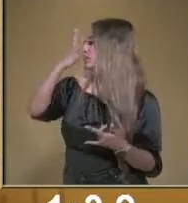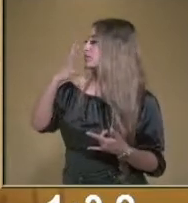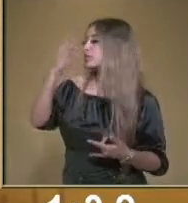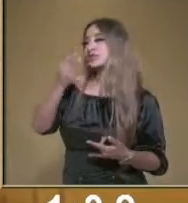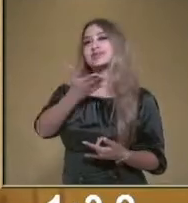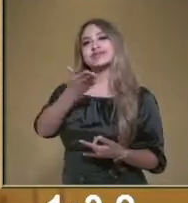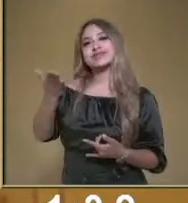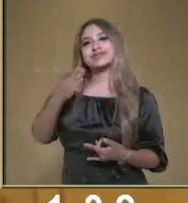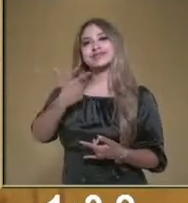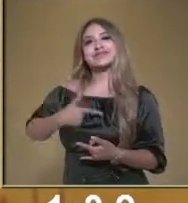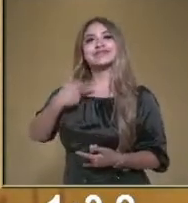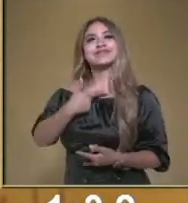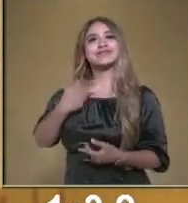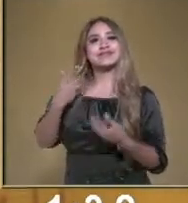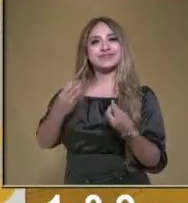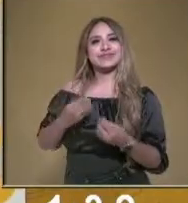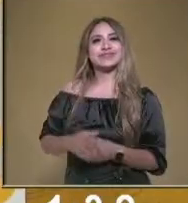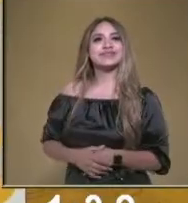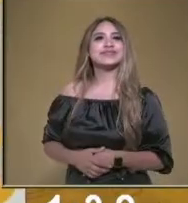agrade. Comenzamos.